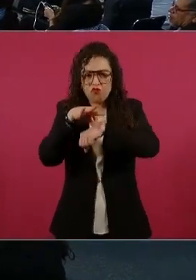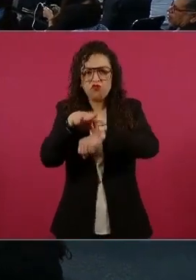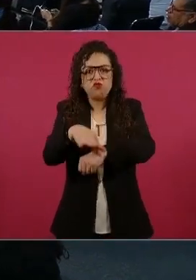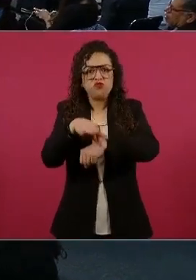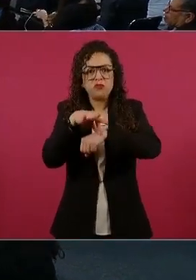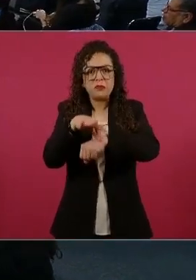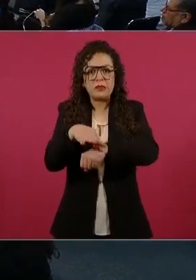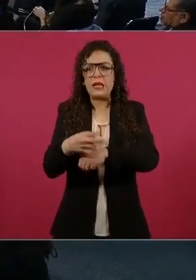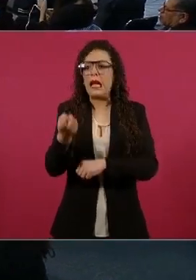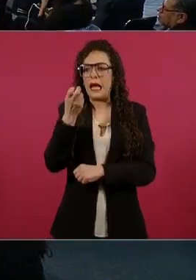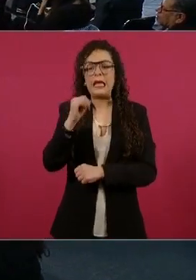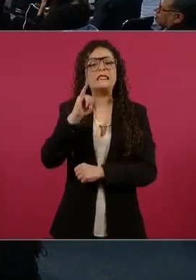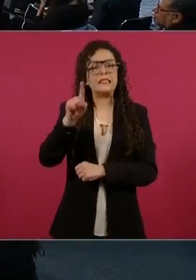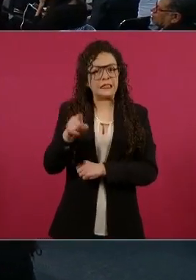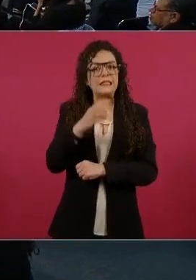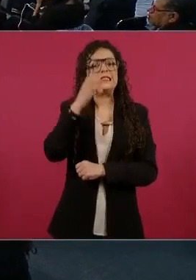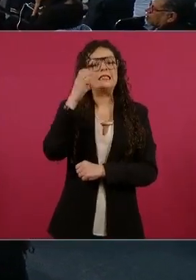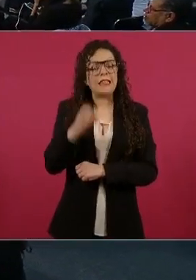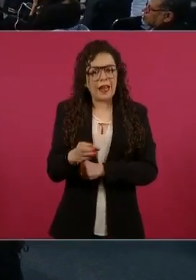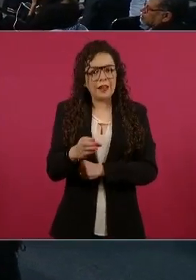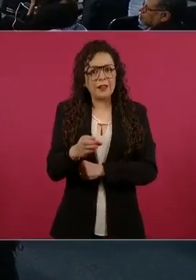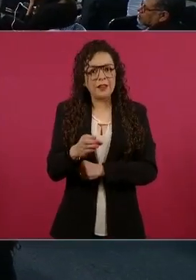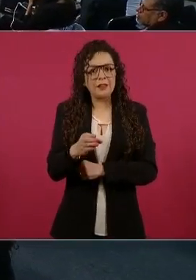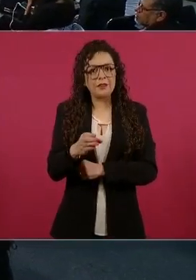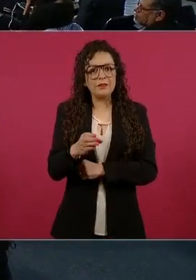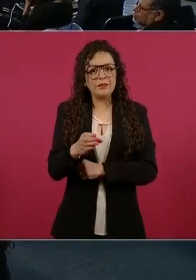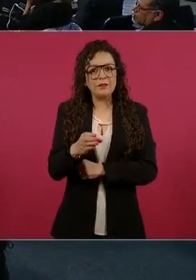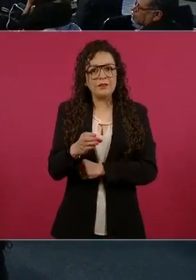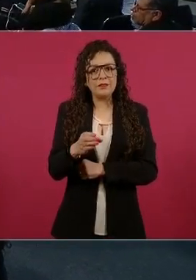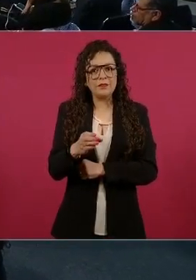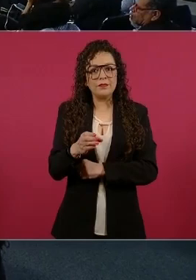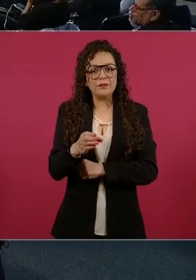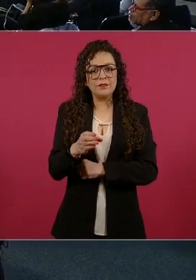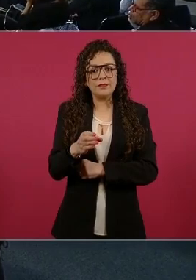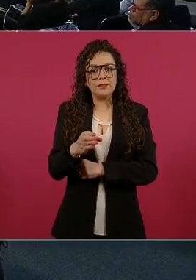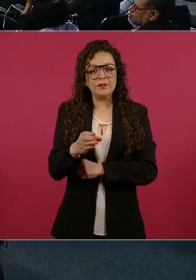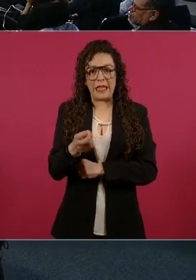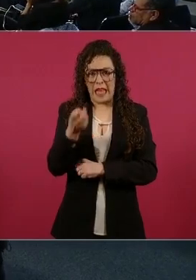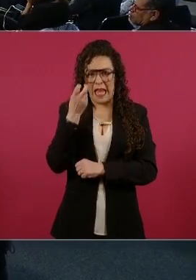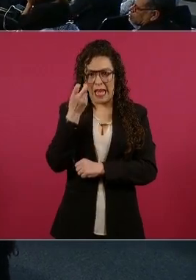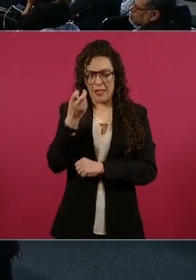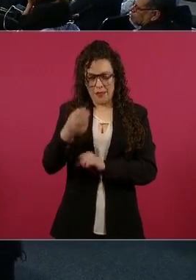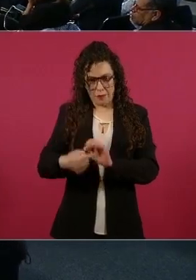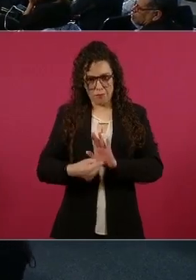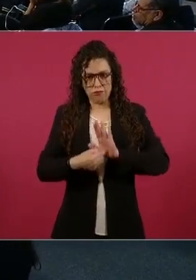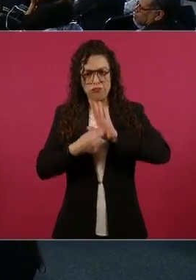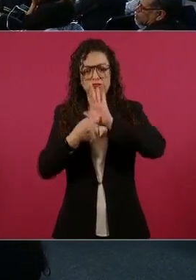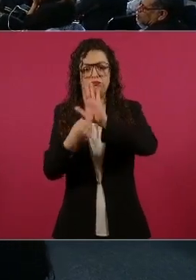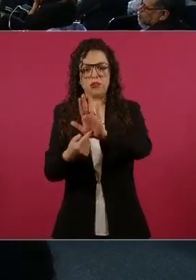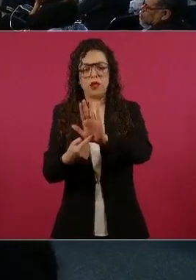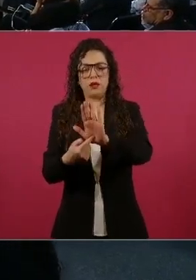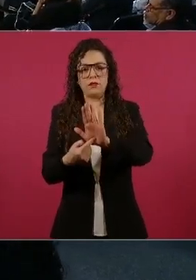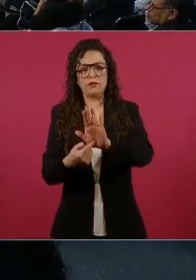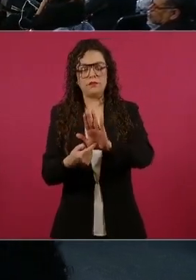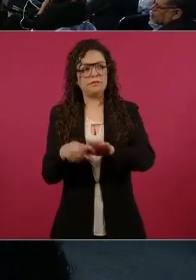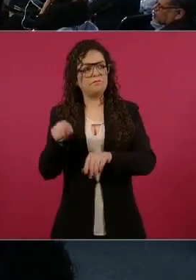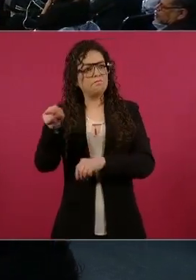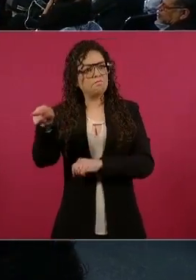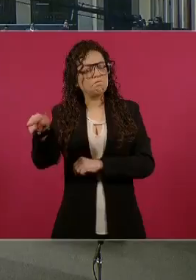el otro lado de la moneda. Presidente, ¿pero de qué se ven esas campañas? Comiendo marihuana principalmente